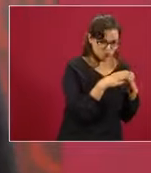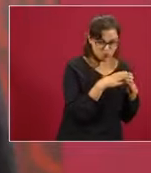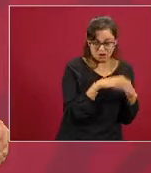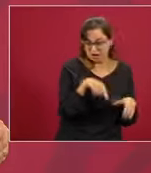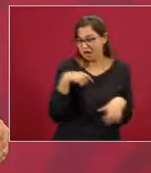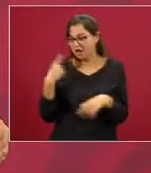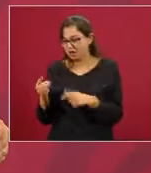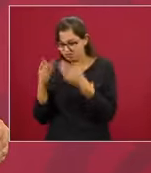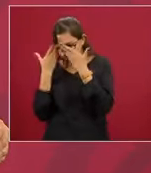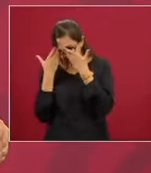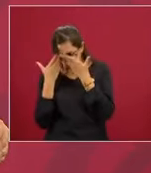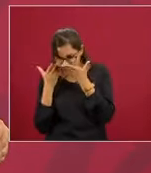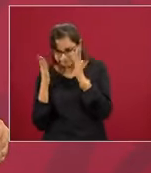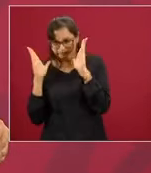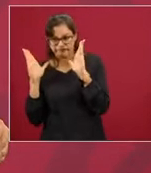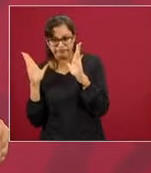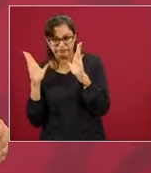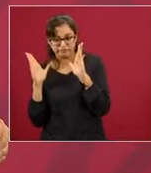de la reforma,